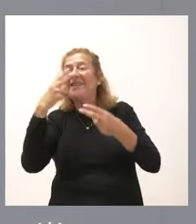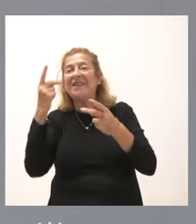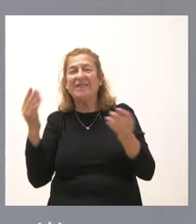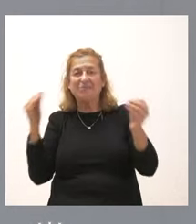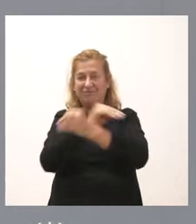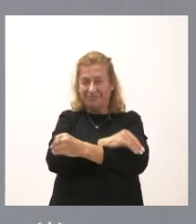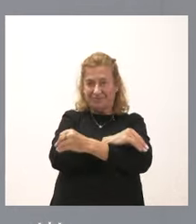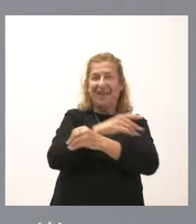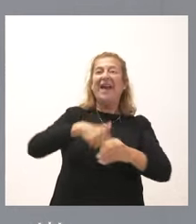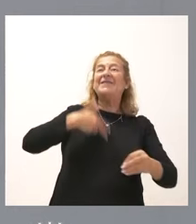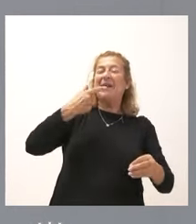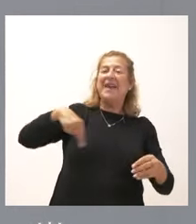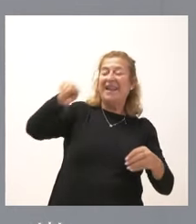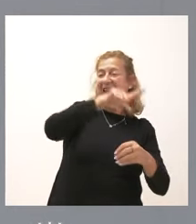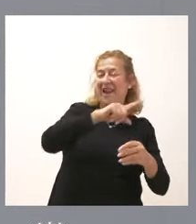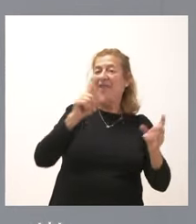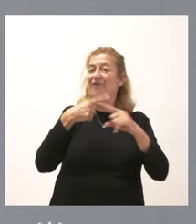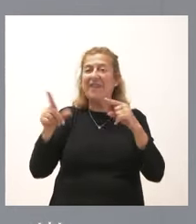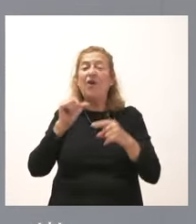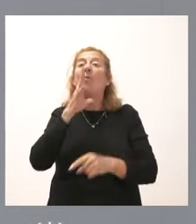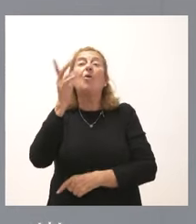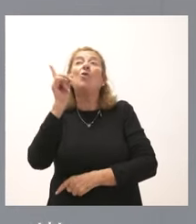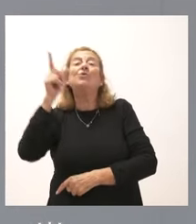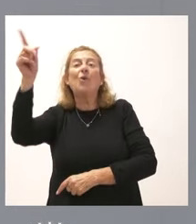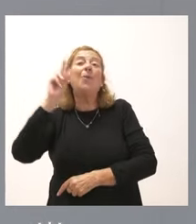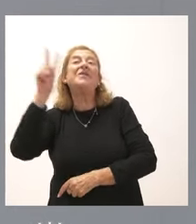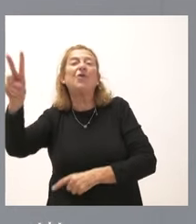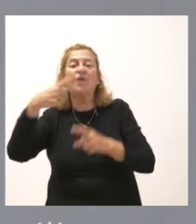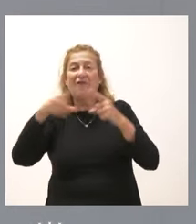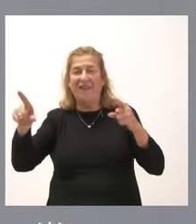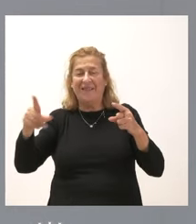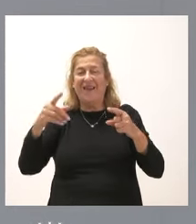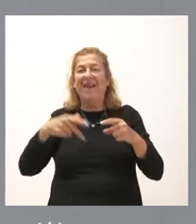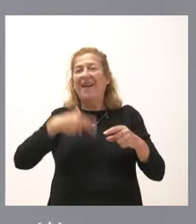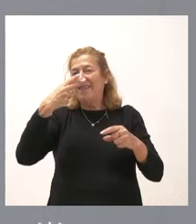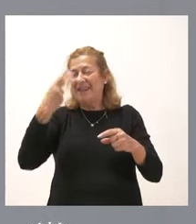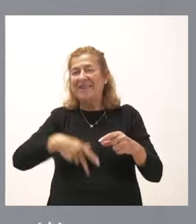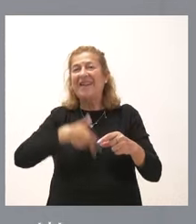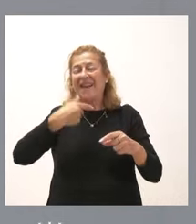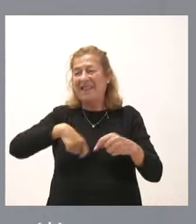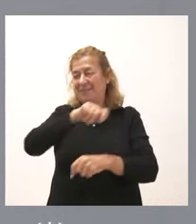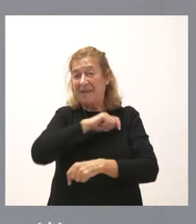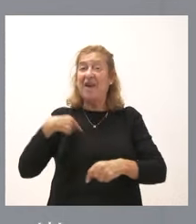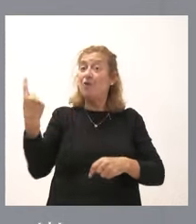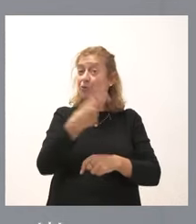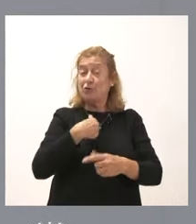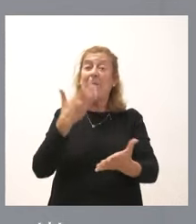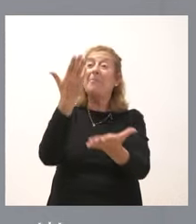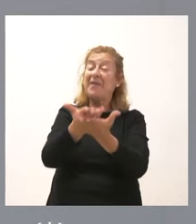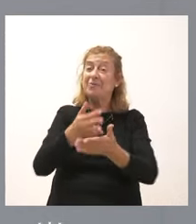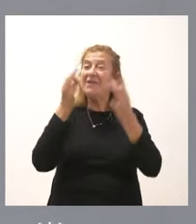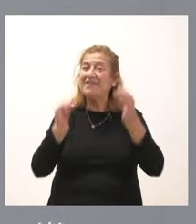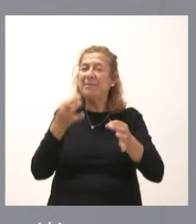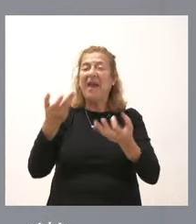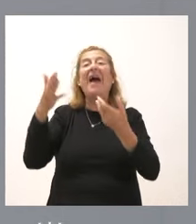a los intereses generales de España o simplemente porque su visión es contraria al interés general de España. Nosotros lo que planteamos y lo que pedimos siempre es a